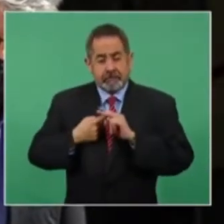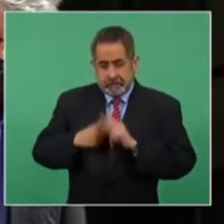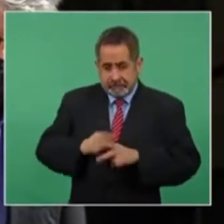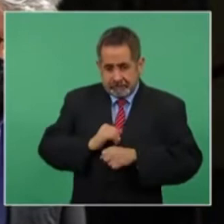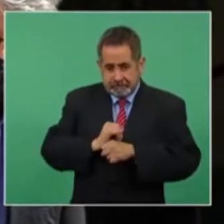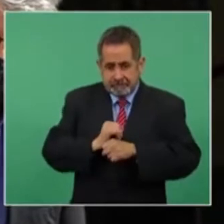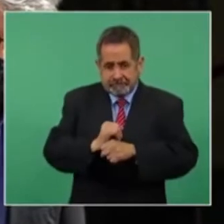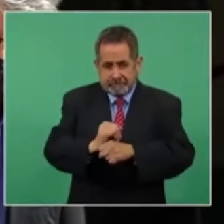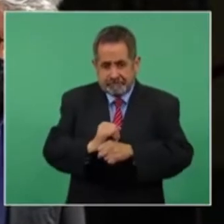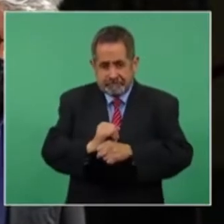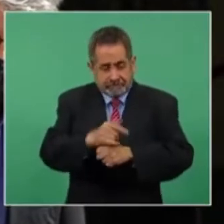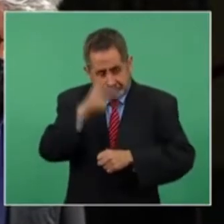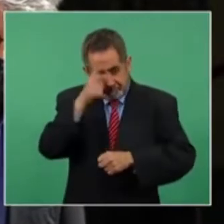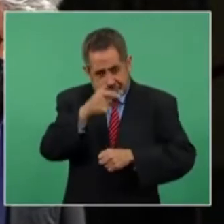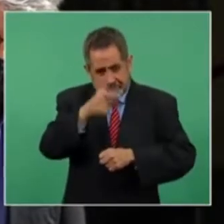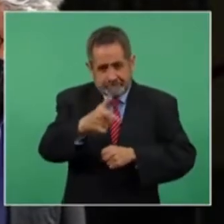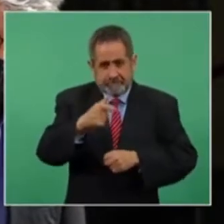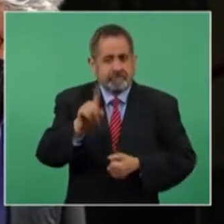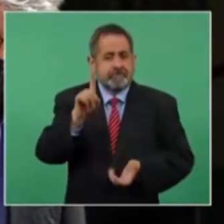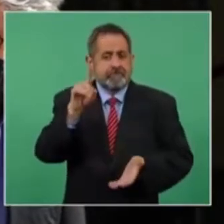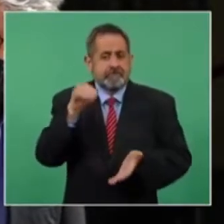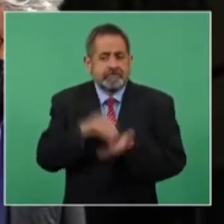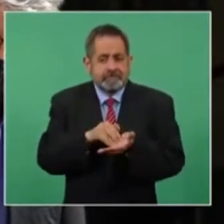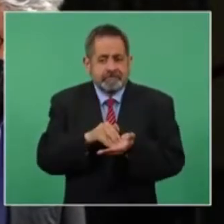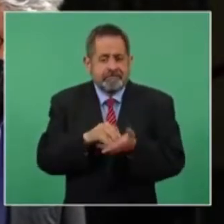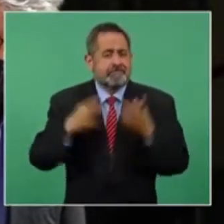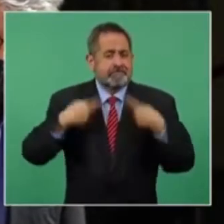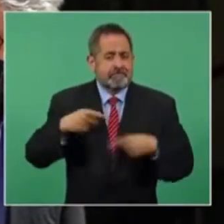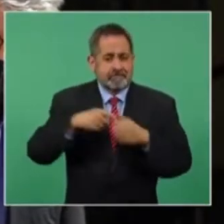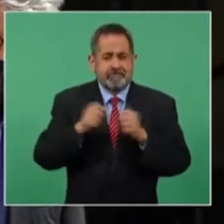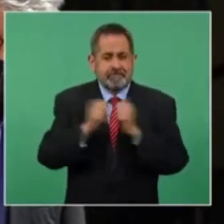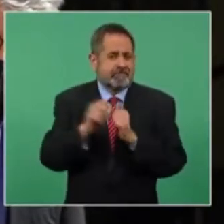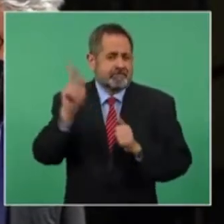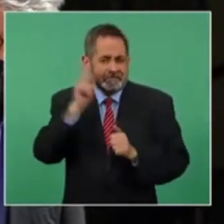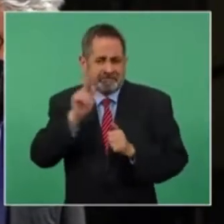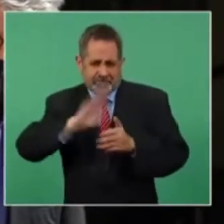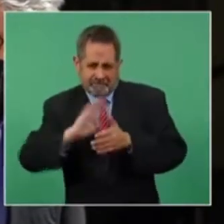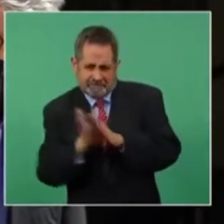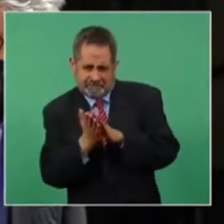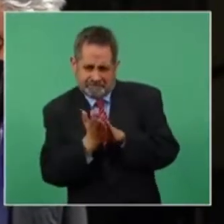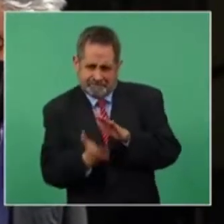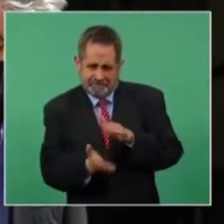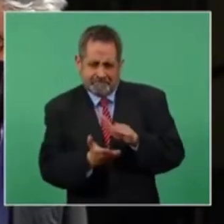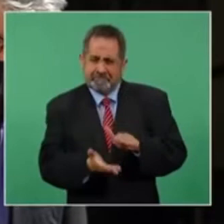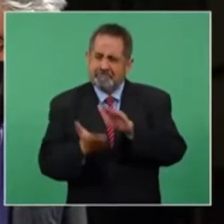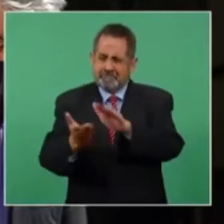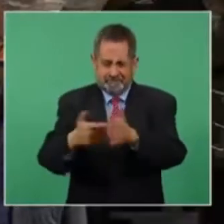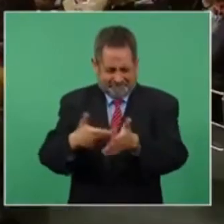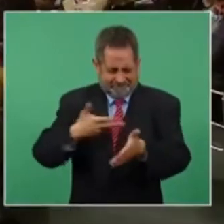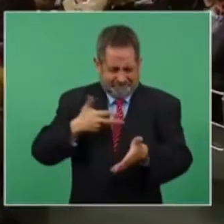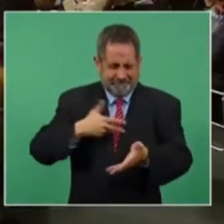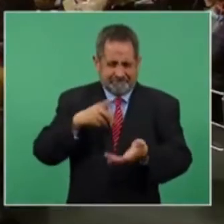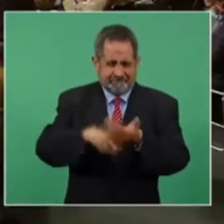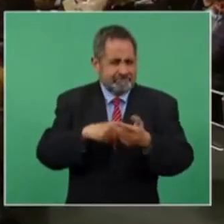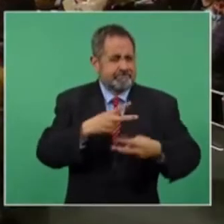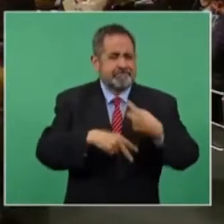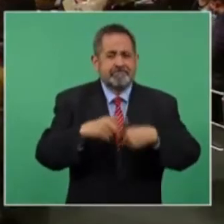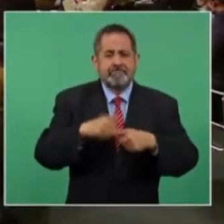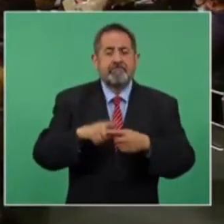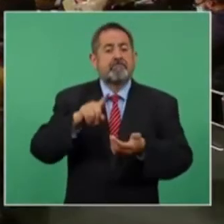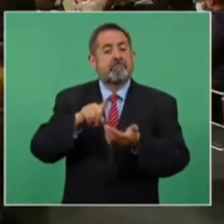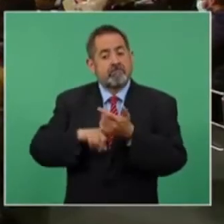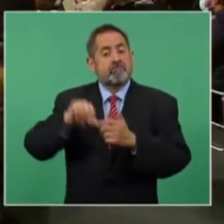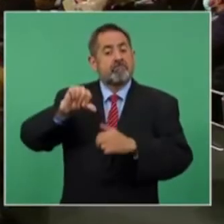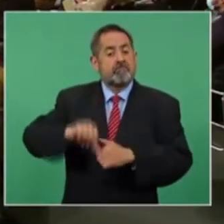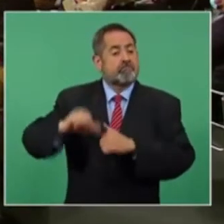y apenas llevamos mil casos documentados y sustentados que estuvieron generados y hoy el fiscal que